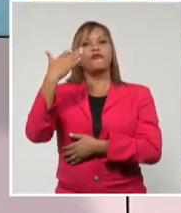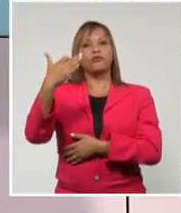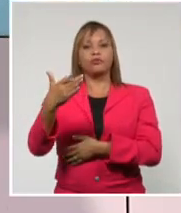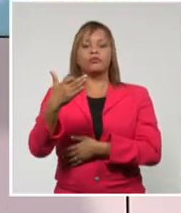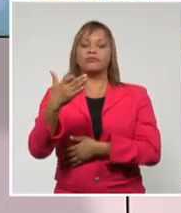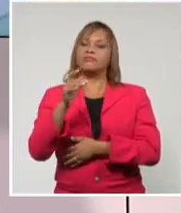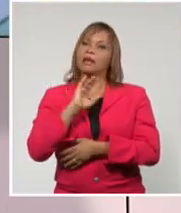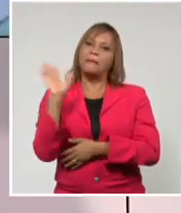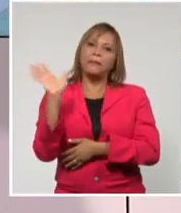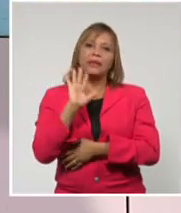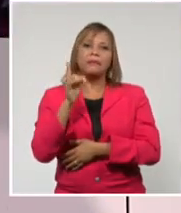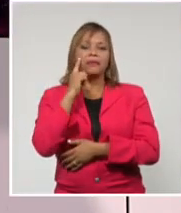Así me despido, nos vemos en una próxima ocasión.